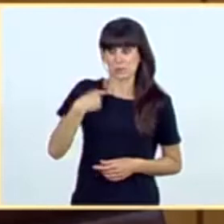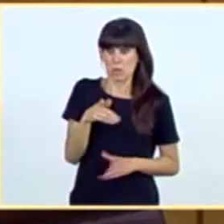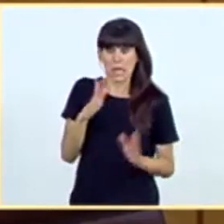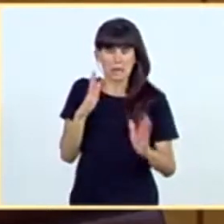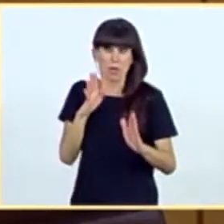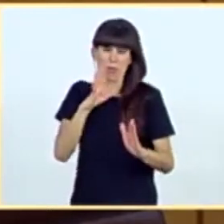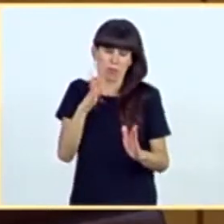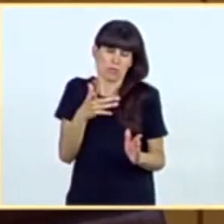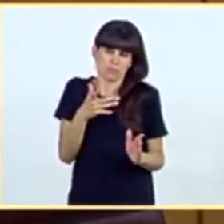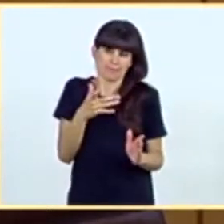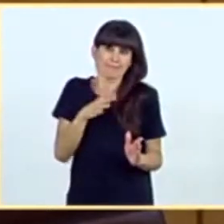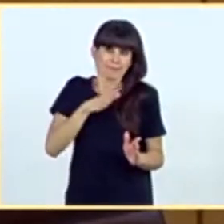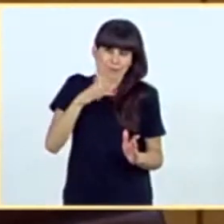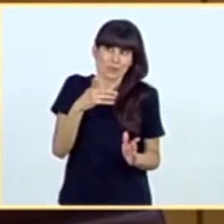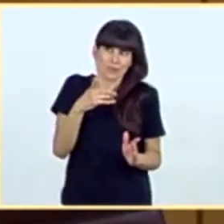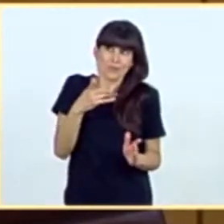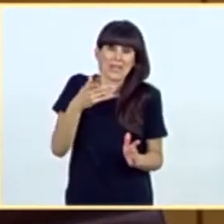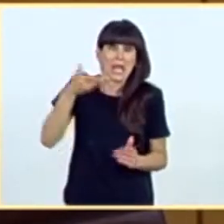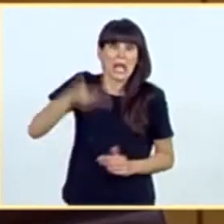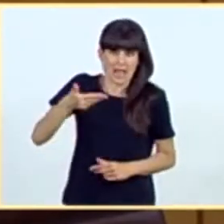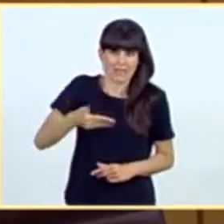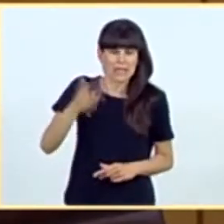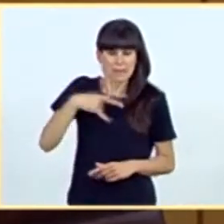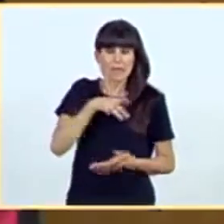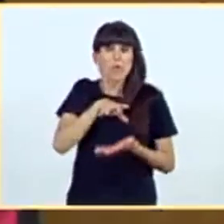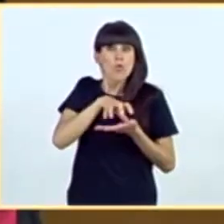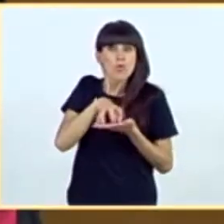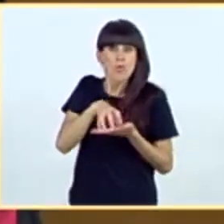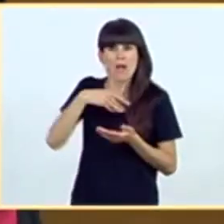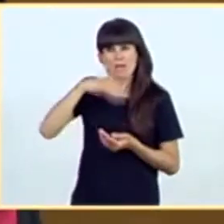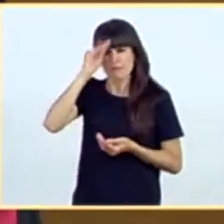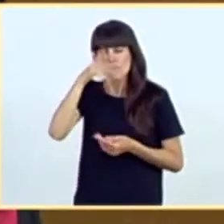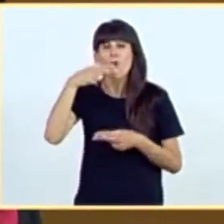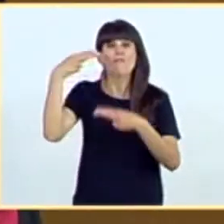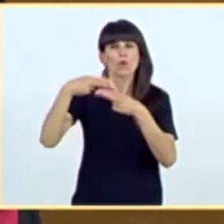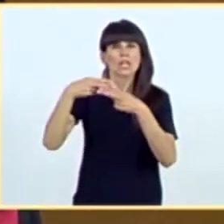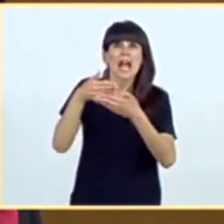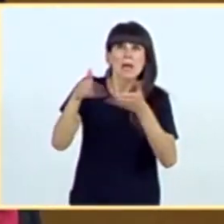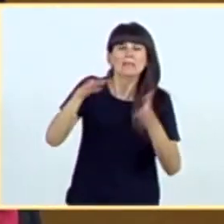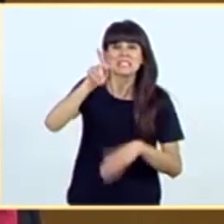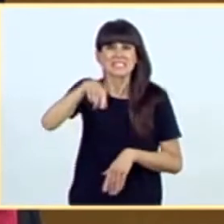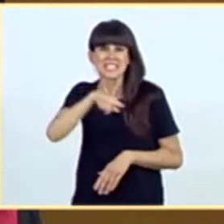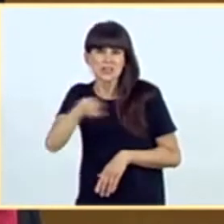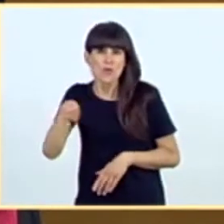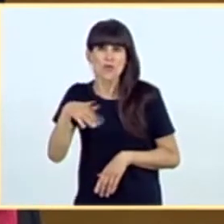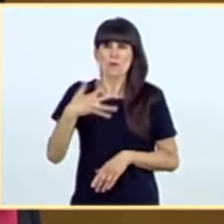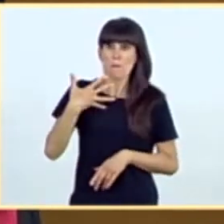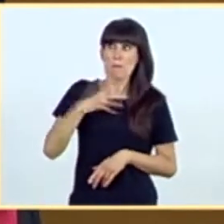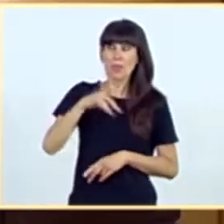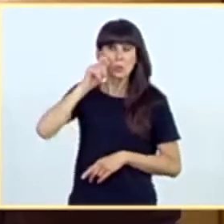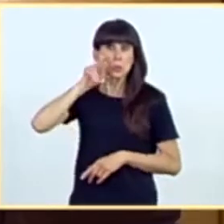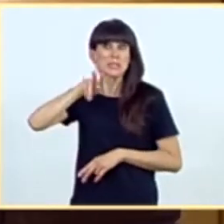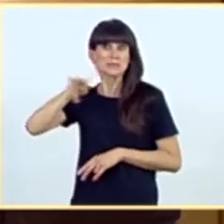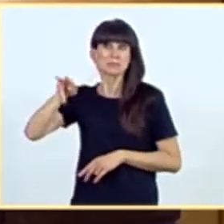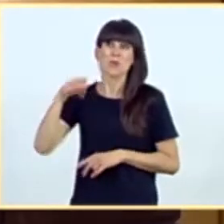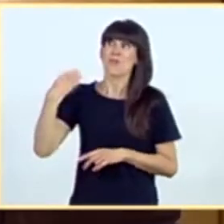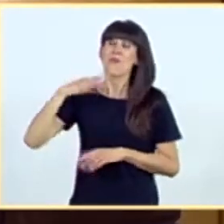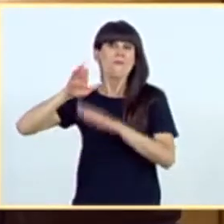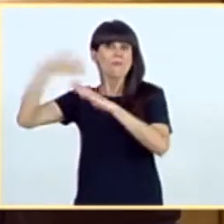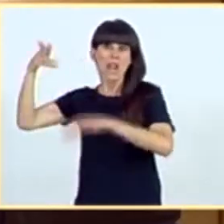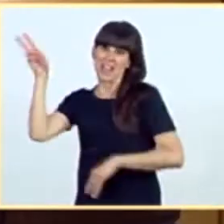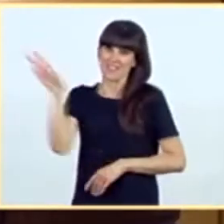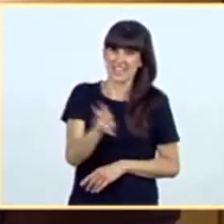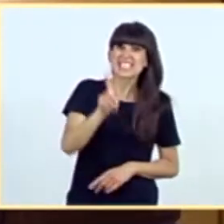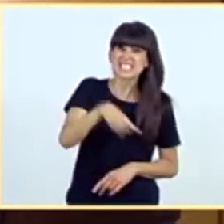causa de fuerza mayor y la incertidumbre acerca de la apertura de fronteras y la posibilidad de recibir turismo exterior. La